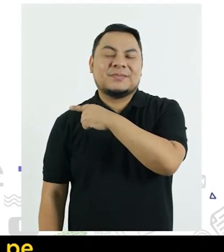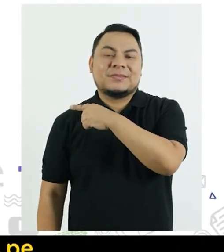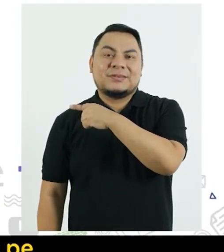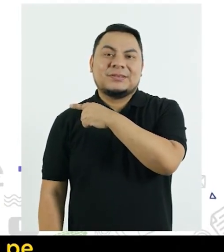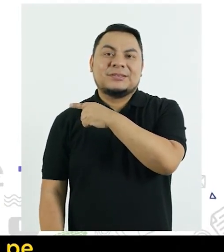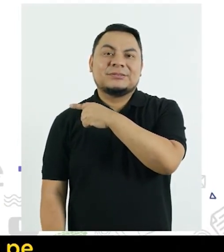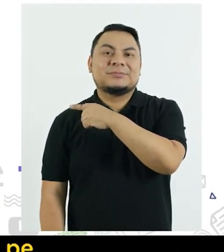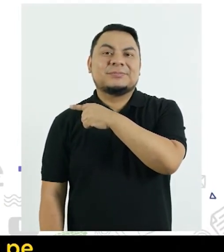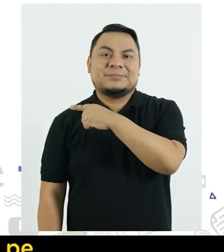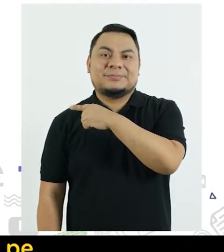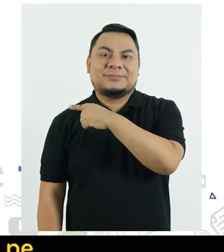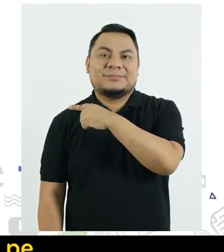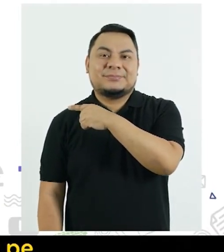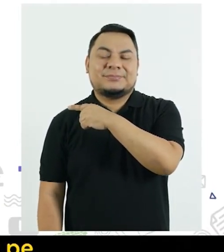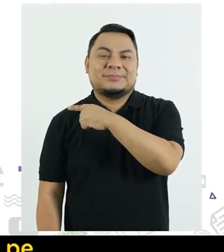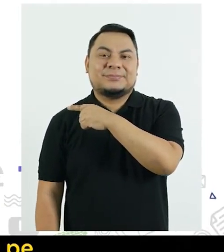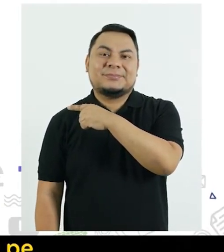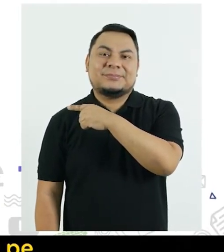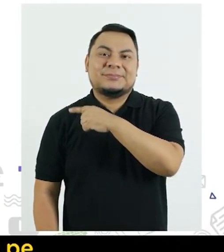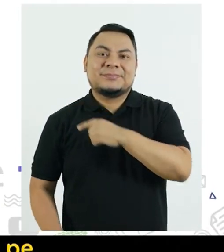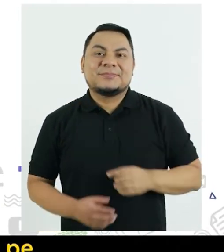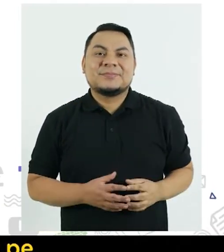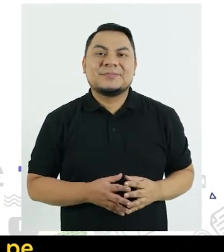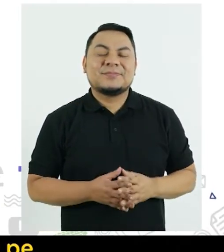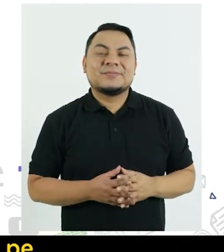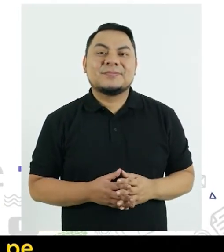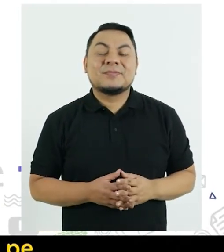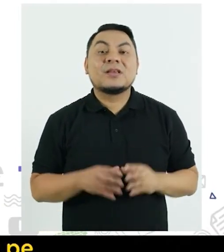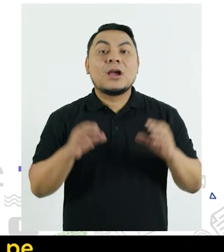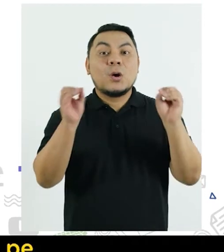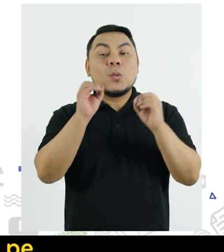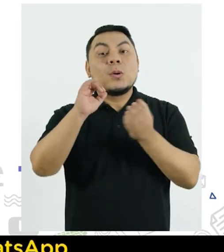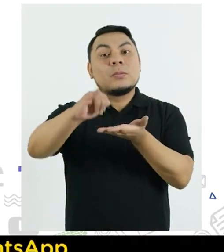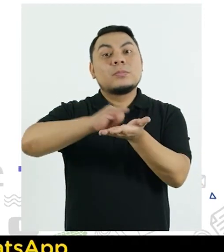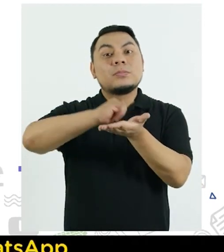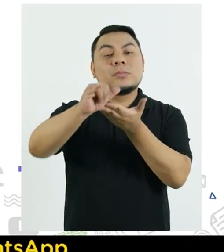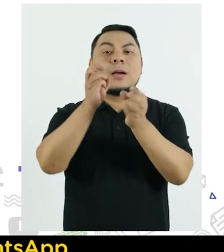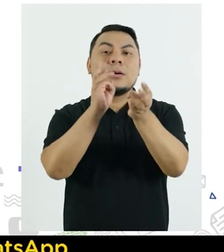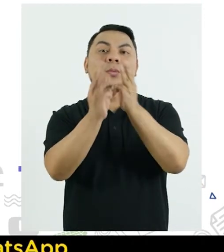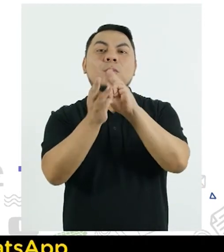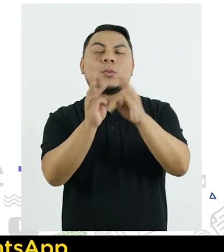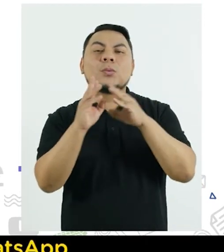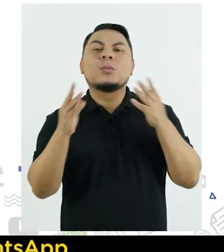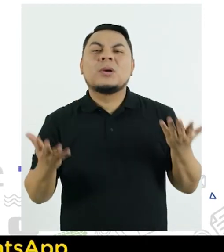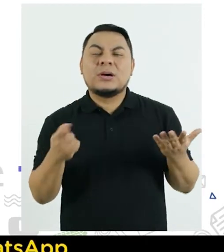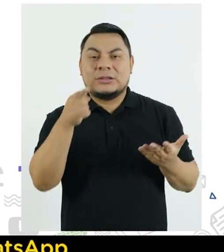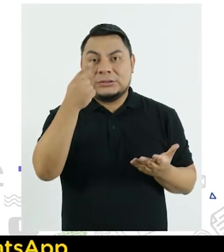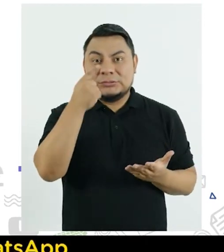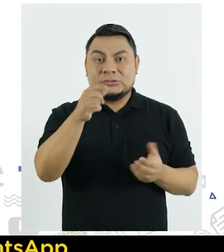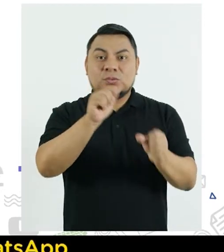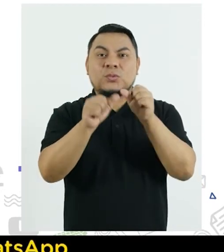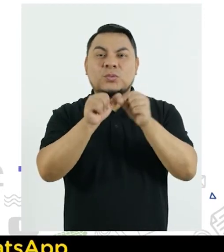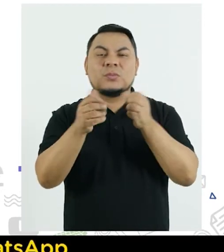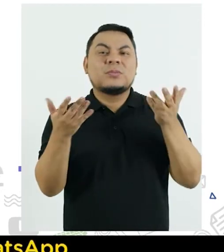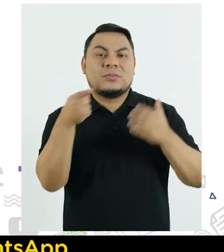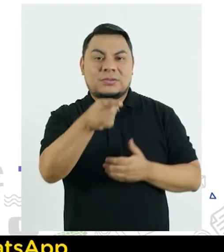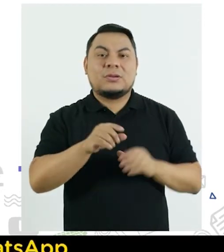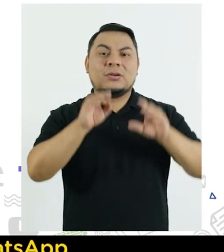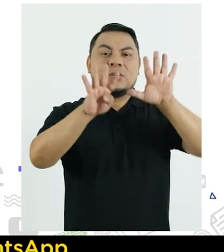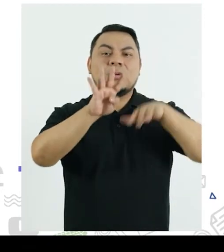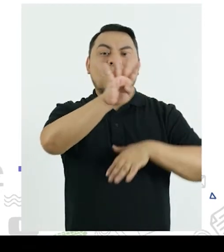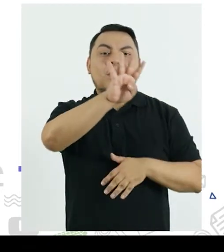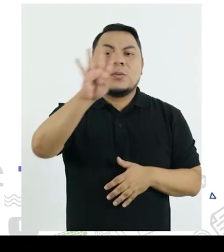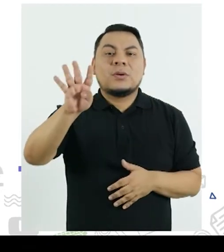consultaeve arroba minedu.gob.pe O enviarnos un mensaje de texto al